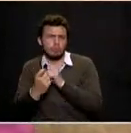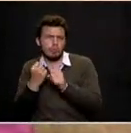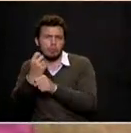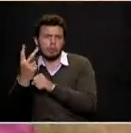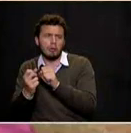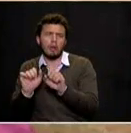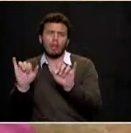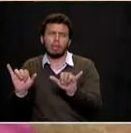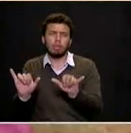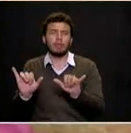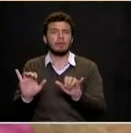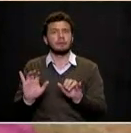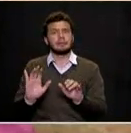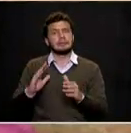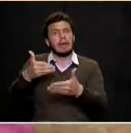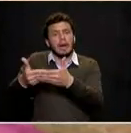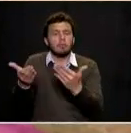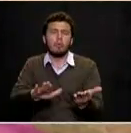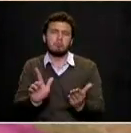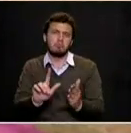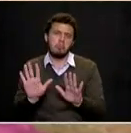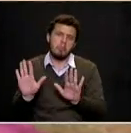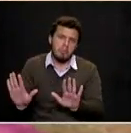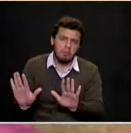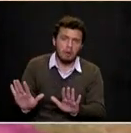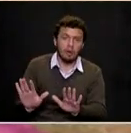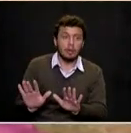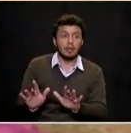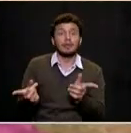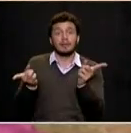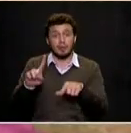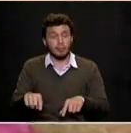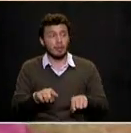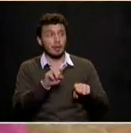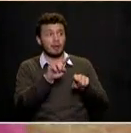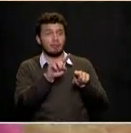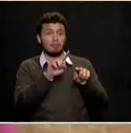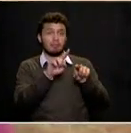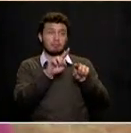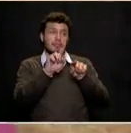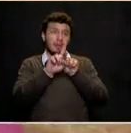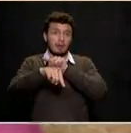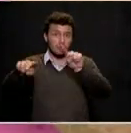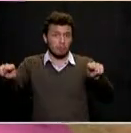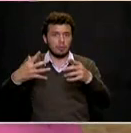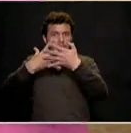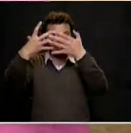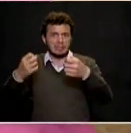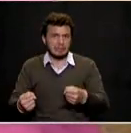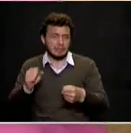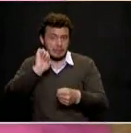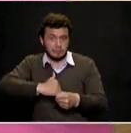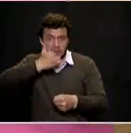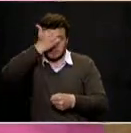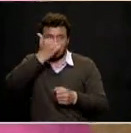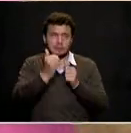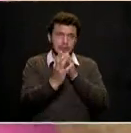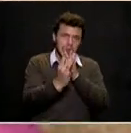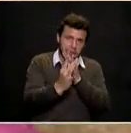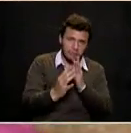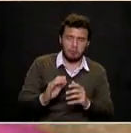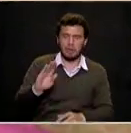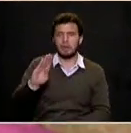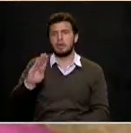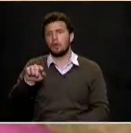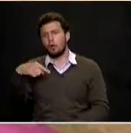encuentran retenidos privados de la libertad en las cárceles oficiales Bellavista, Pedregal, de Itagüí, etc. Esto es un